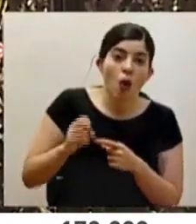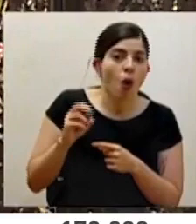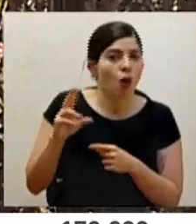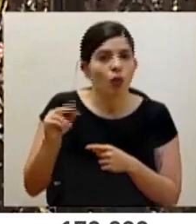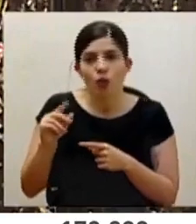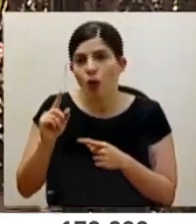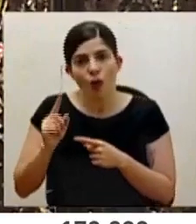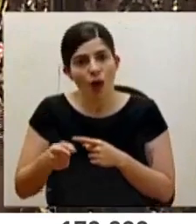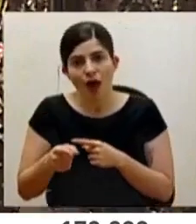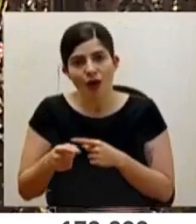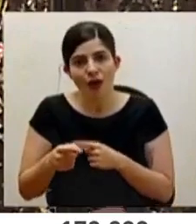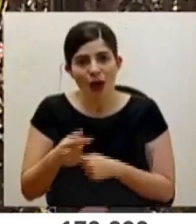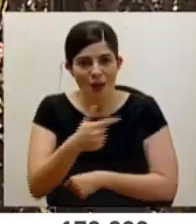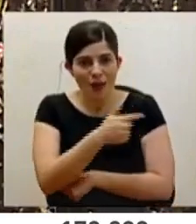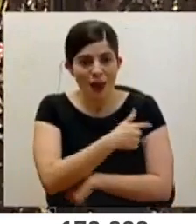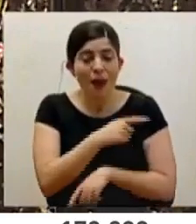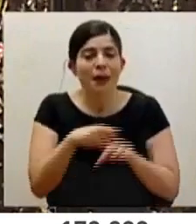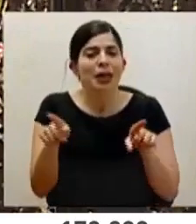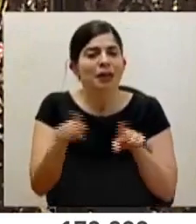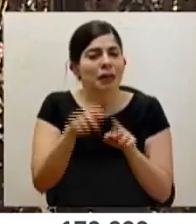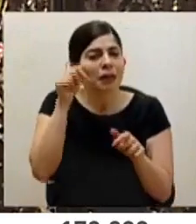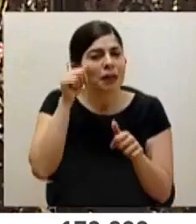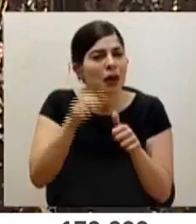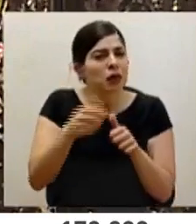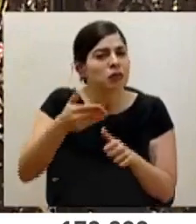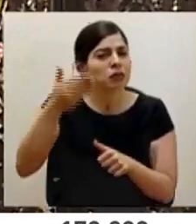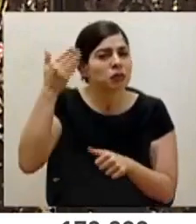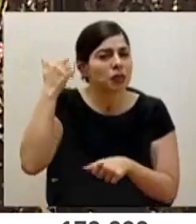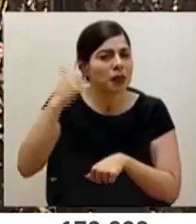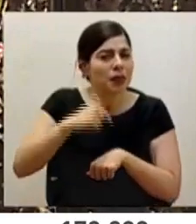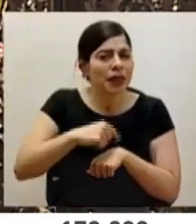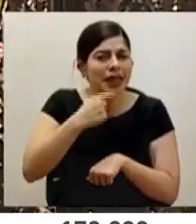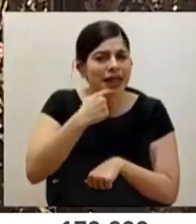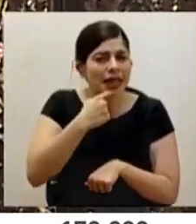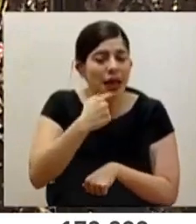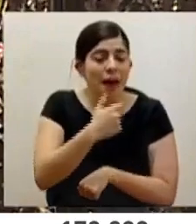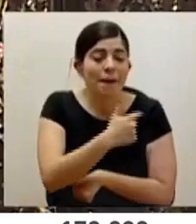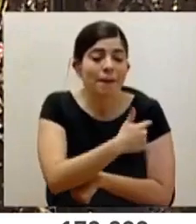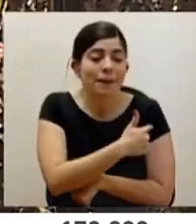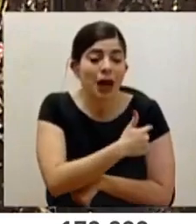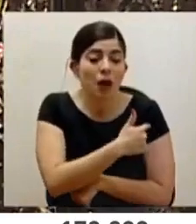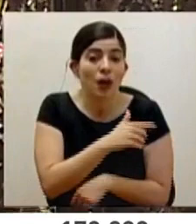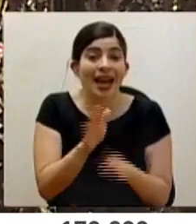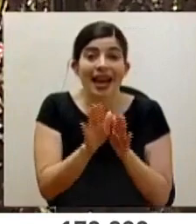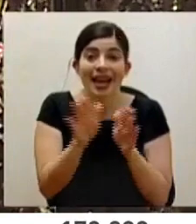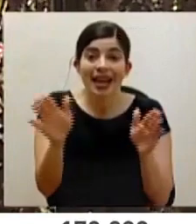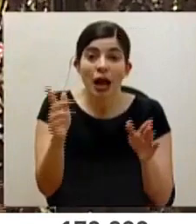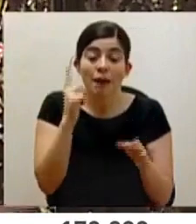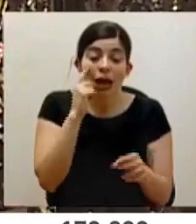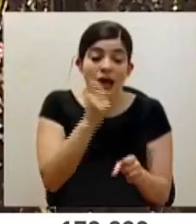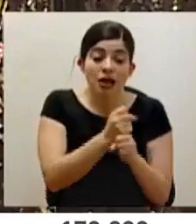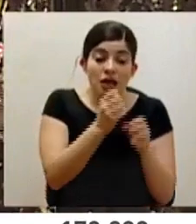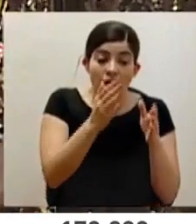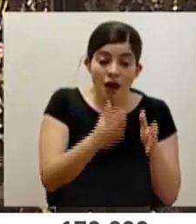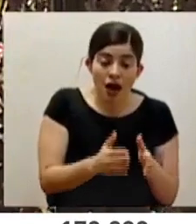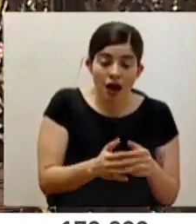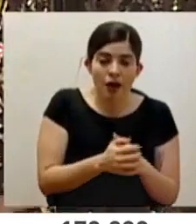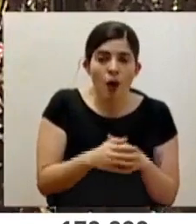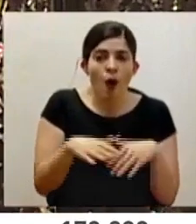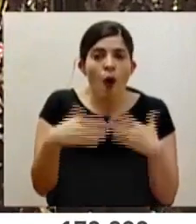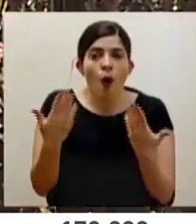la aplicación. Pero también recuerdo que en algún momento se dijo de que la vacuna, en general, tanto para funcionarios como para